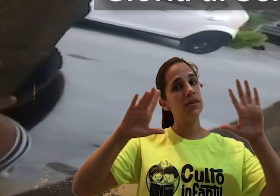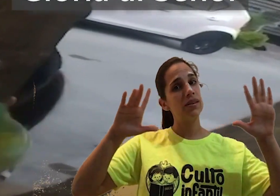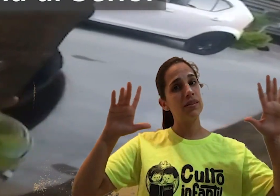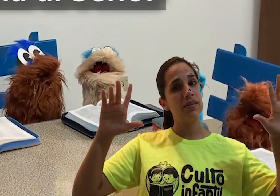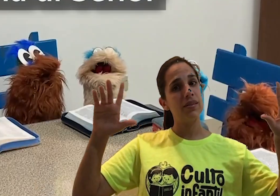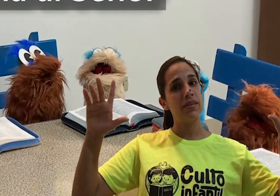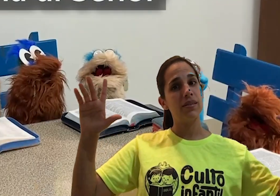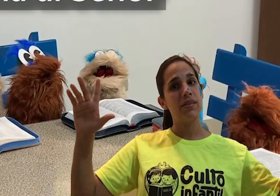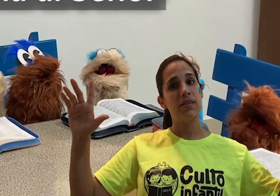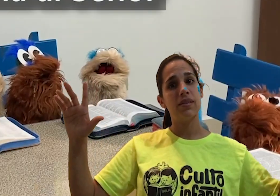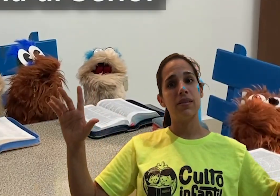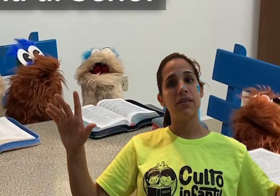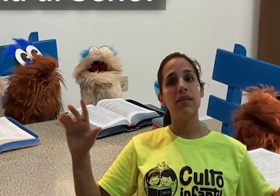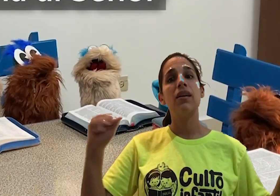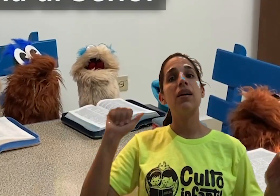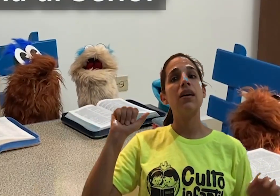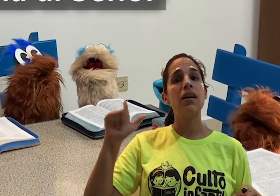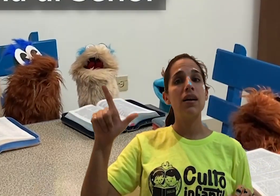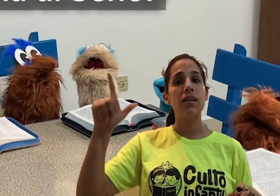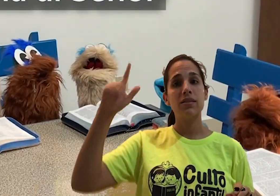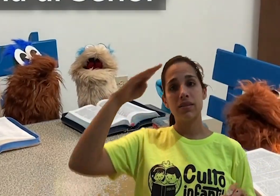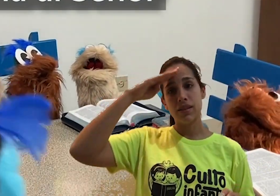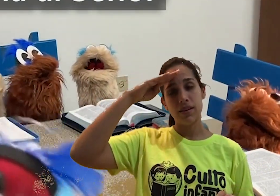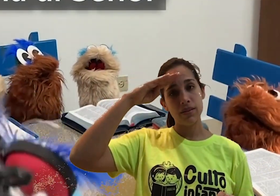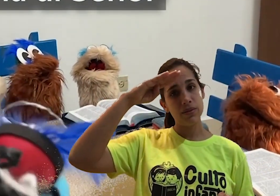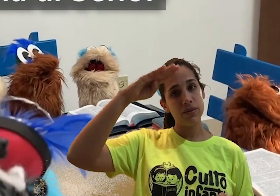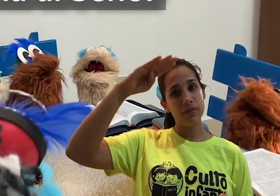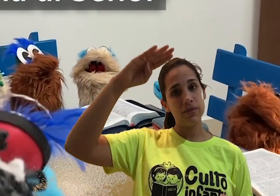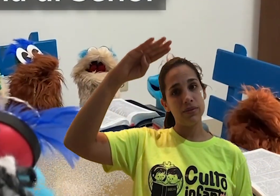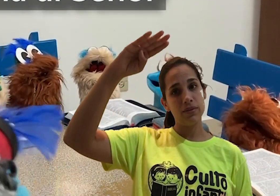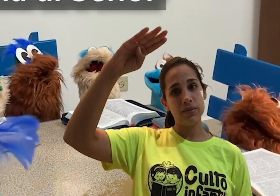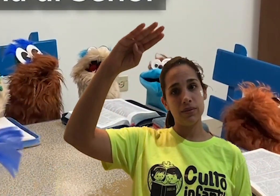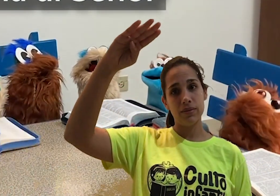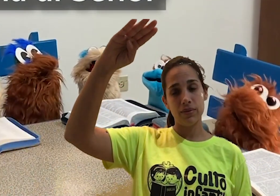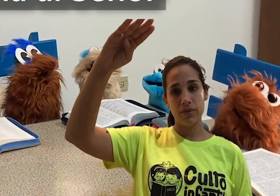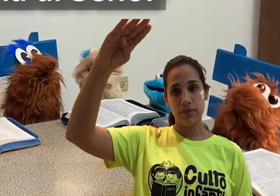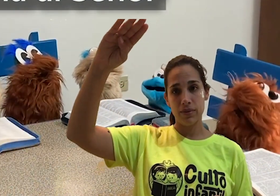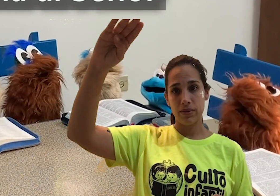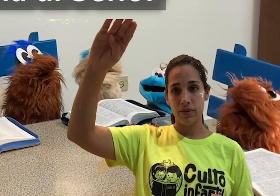gloria al Señor.